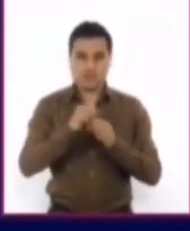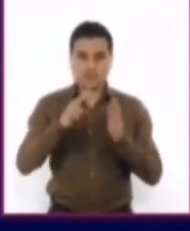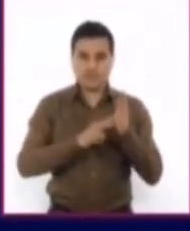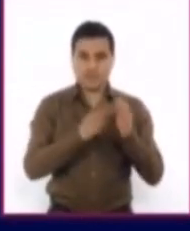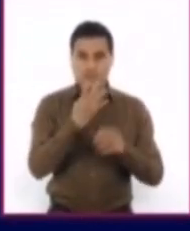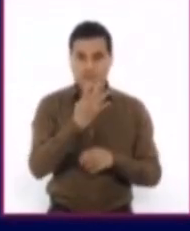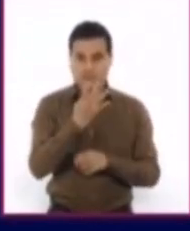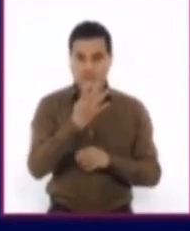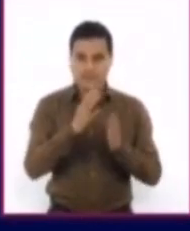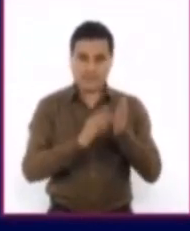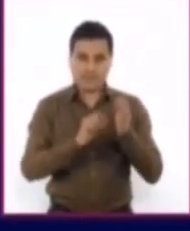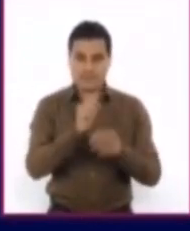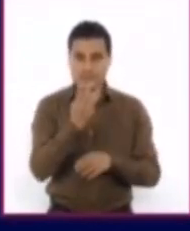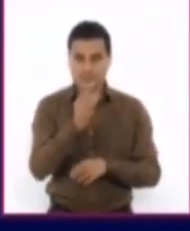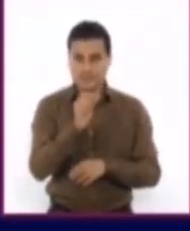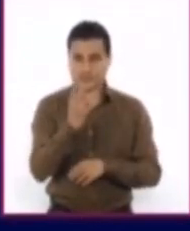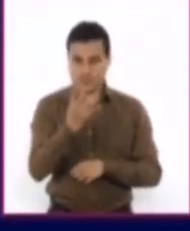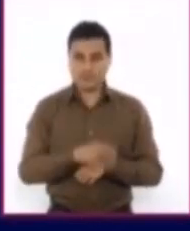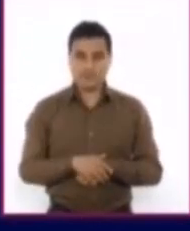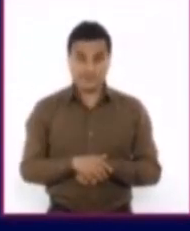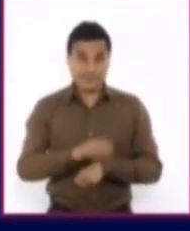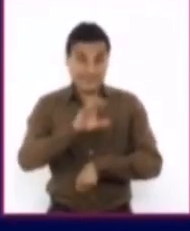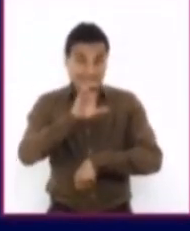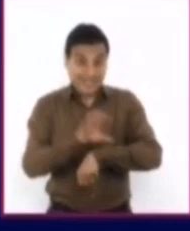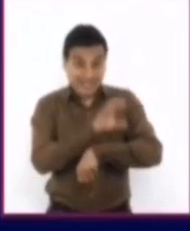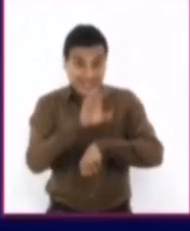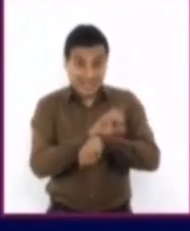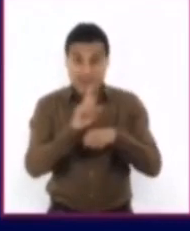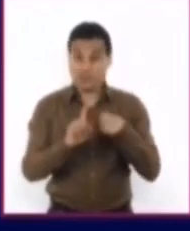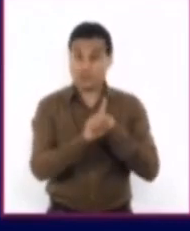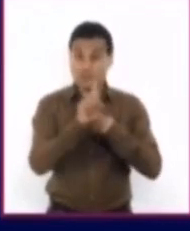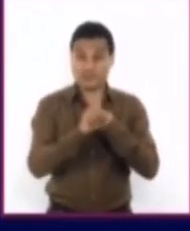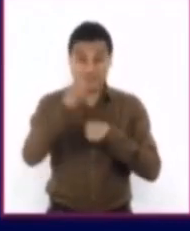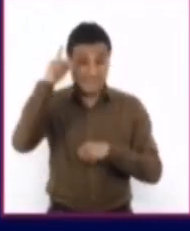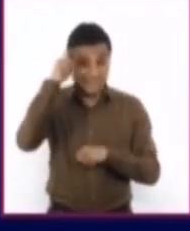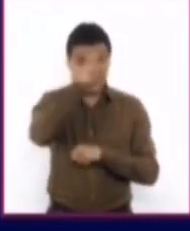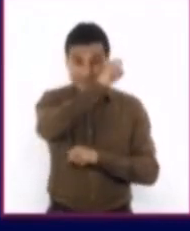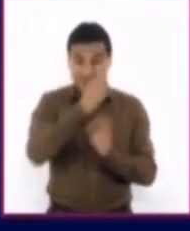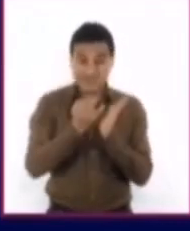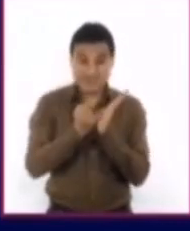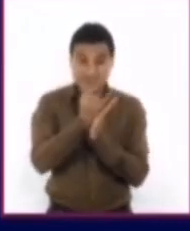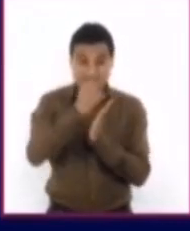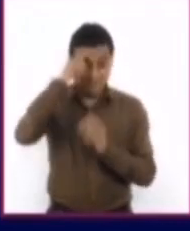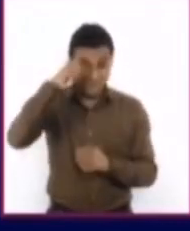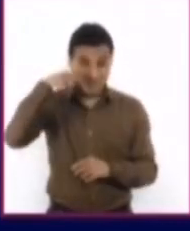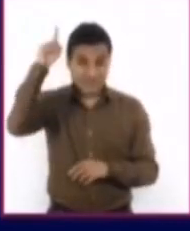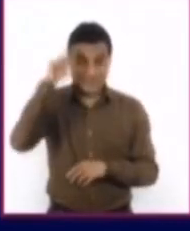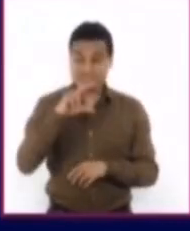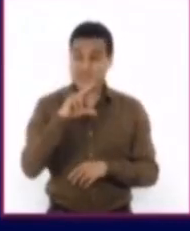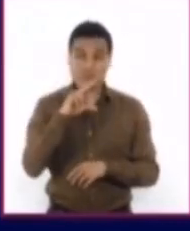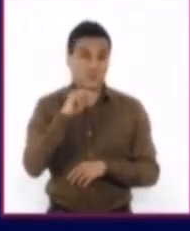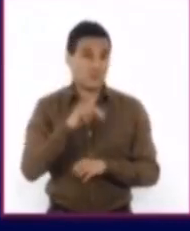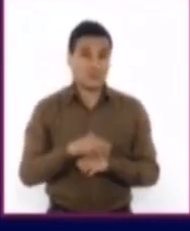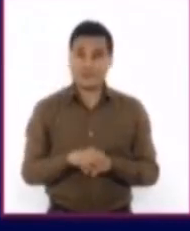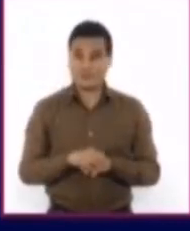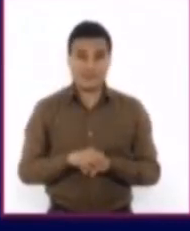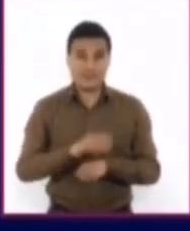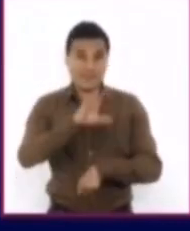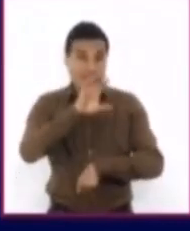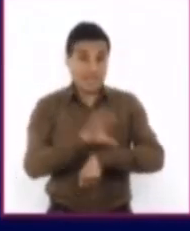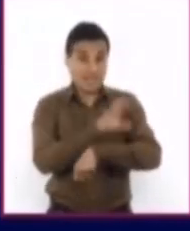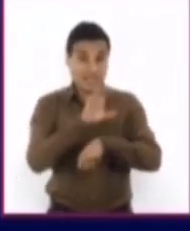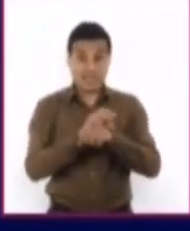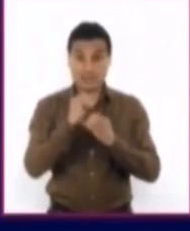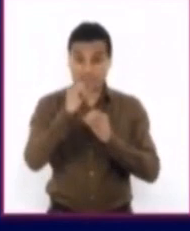El problema de la energía es complejo e implica una difícil decisión. Es difícil generalizar el uso de energía nuclear,